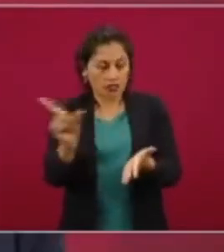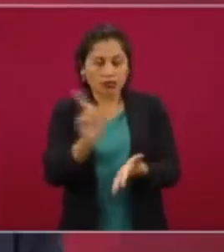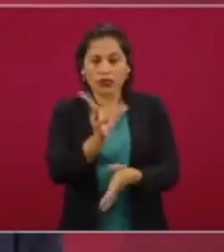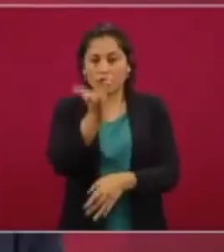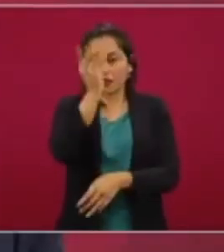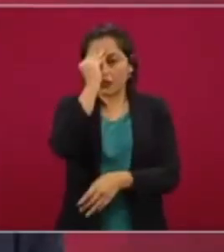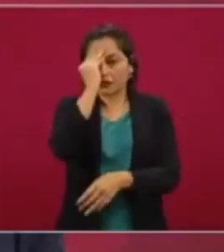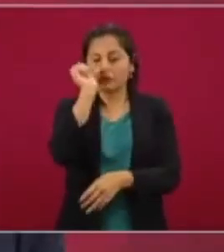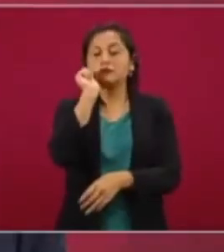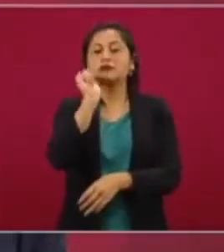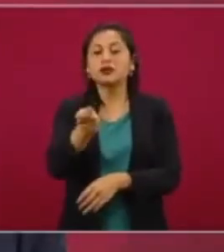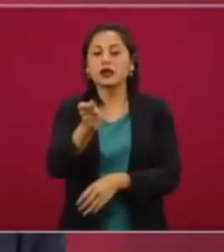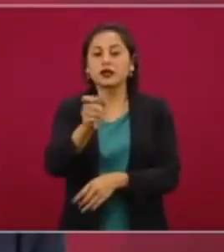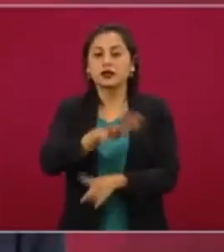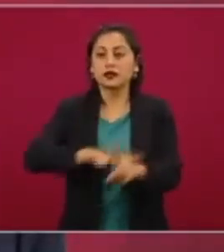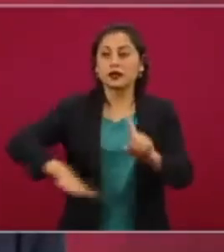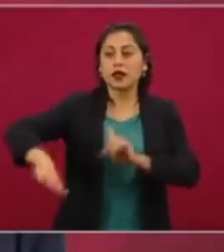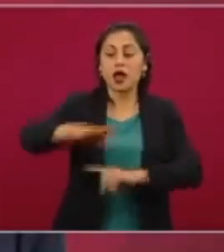pueblo.